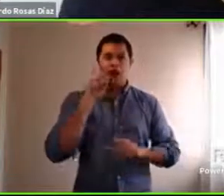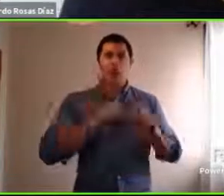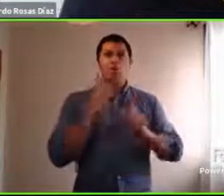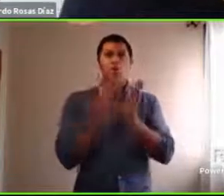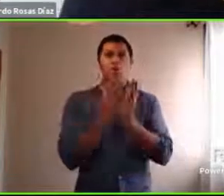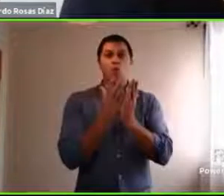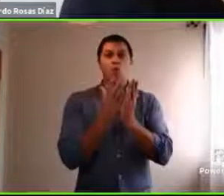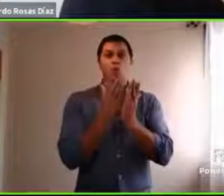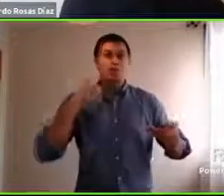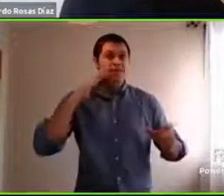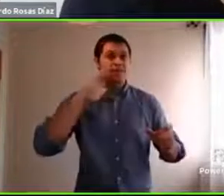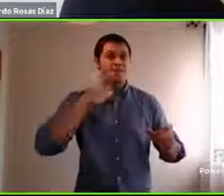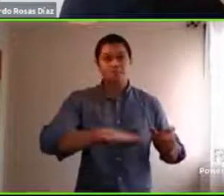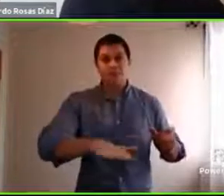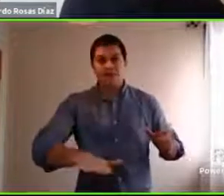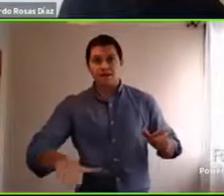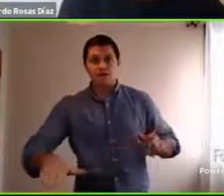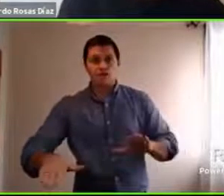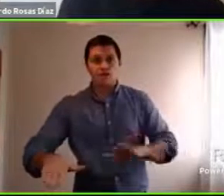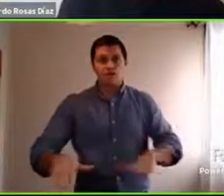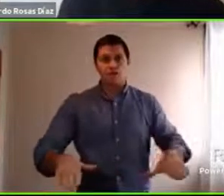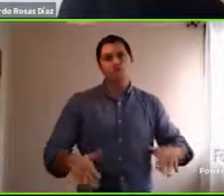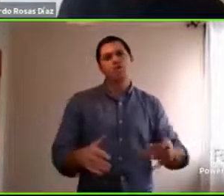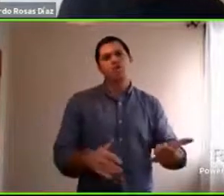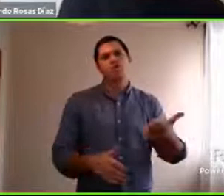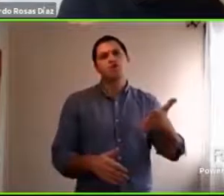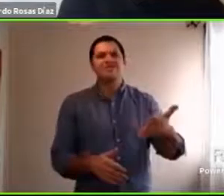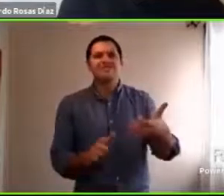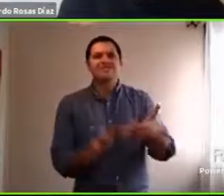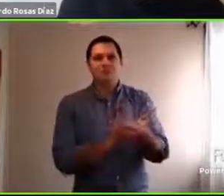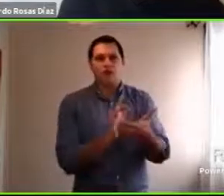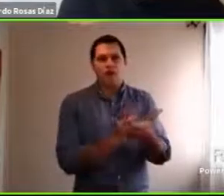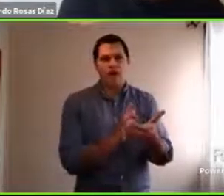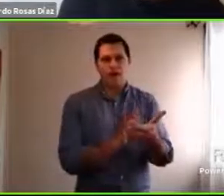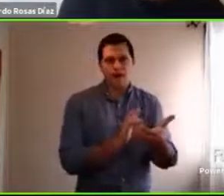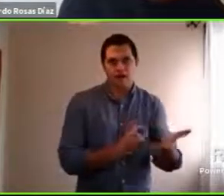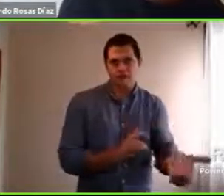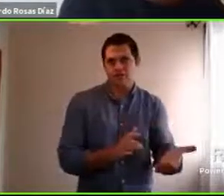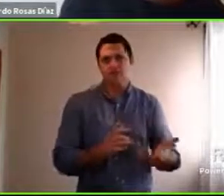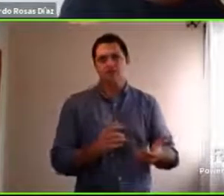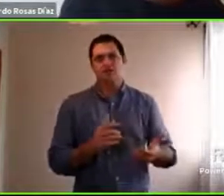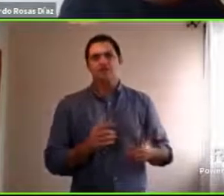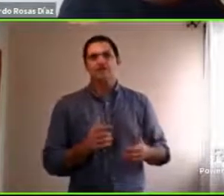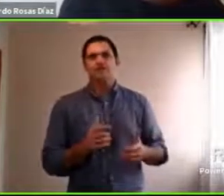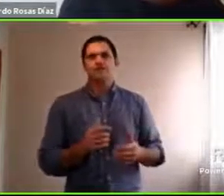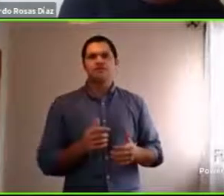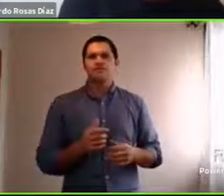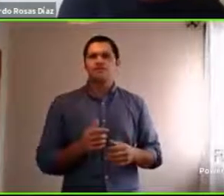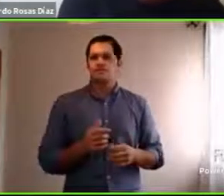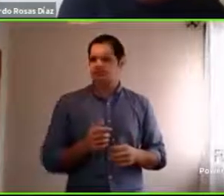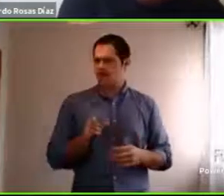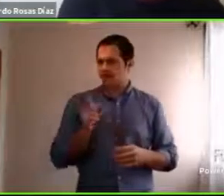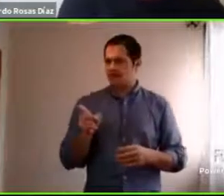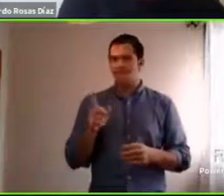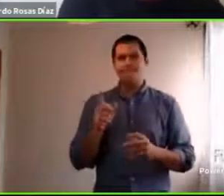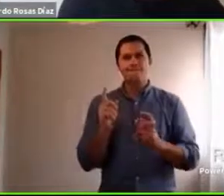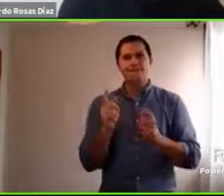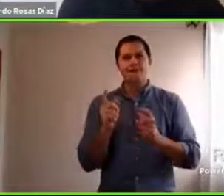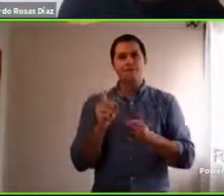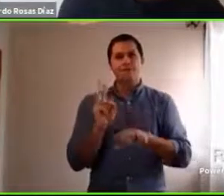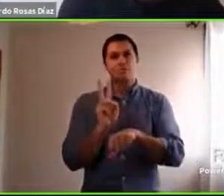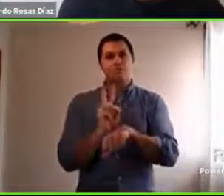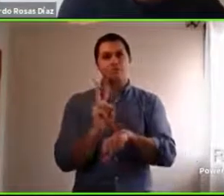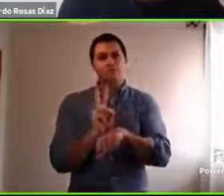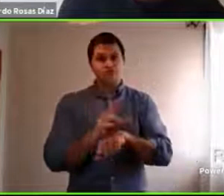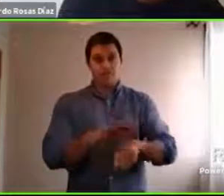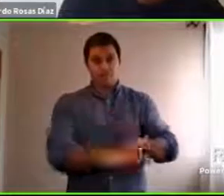del celular o el Zoom o lo que sea, pero particularmente aquí parece que hay una educadora de párvulos que nos pregunta esto